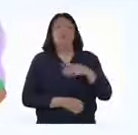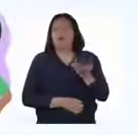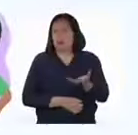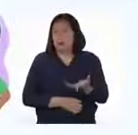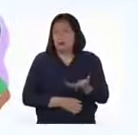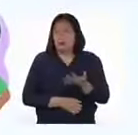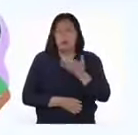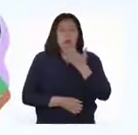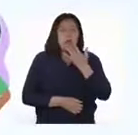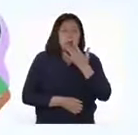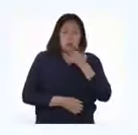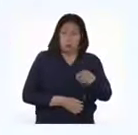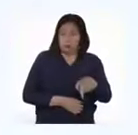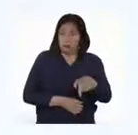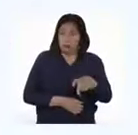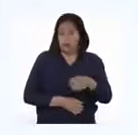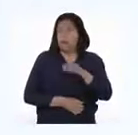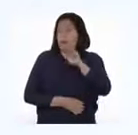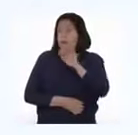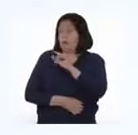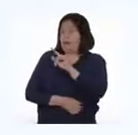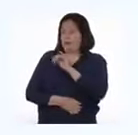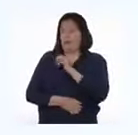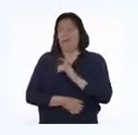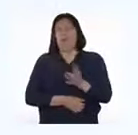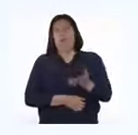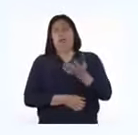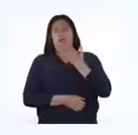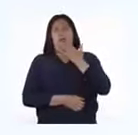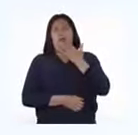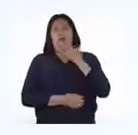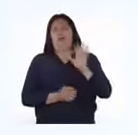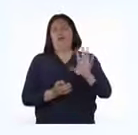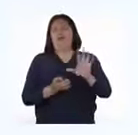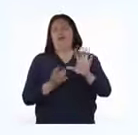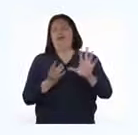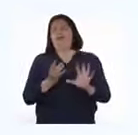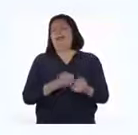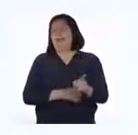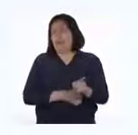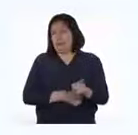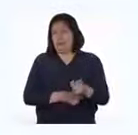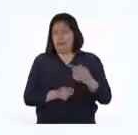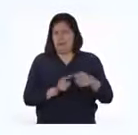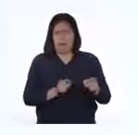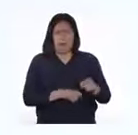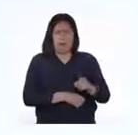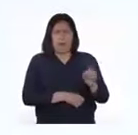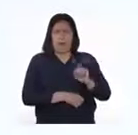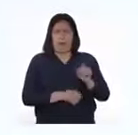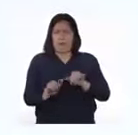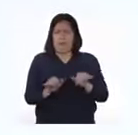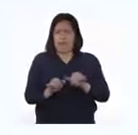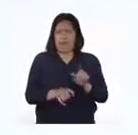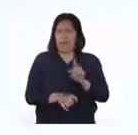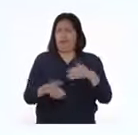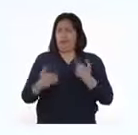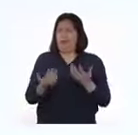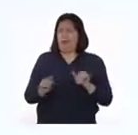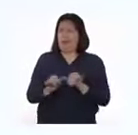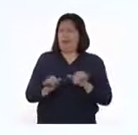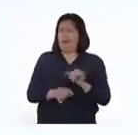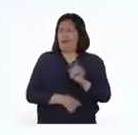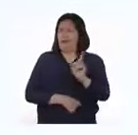¿Será el color una magnitud? Bueno, el color es una característica de la mesa, pero no se puede medir. No,